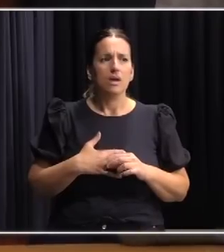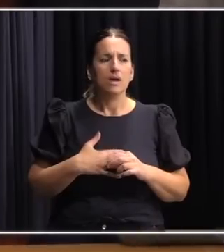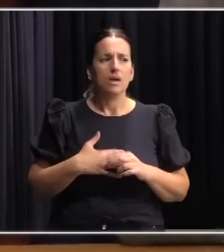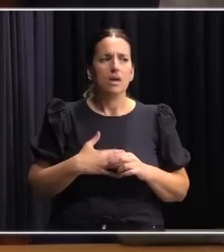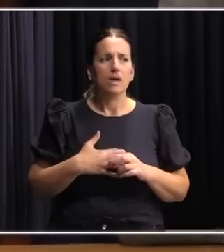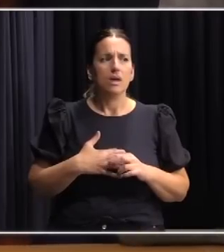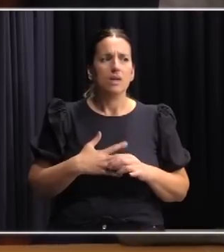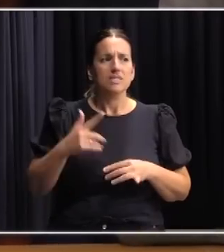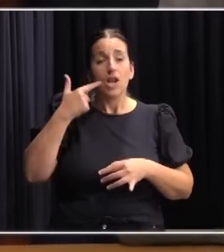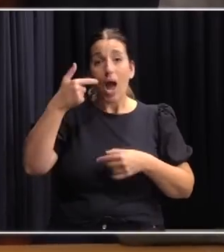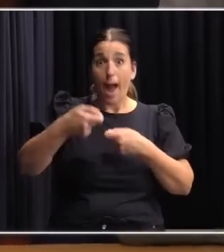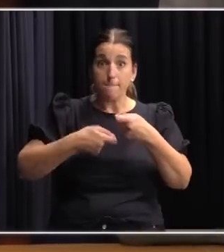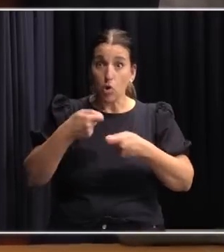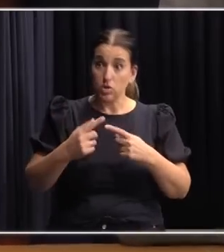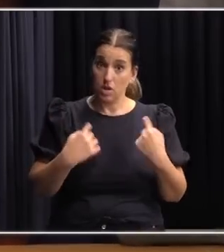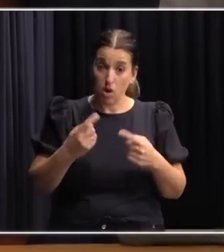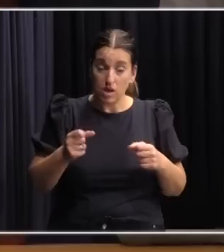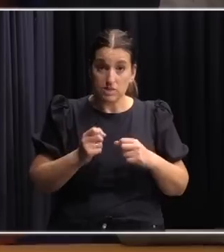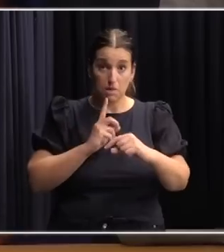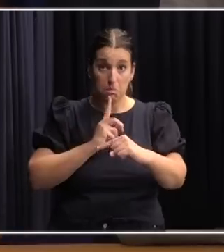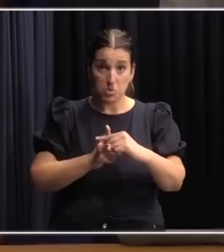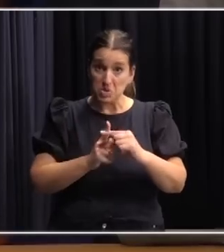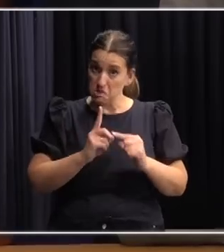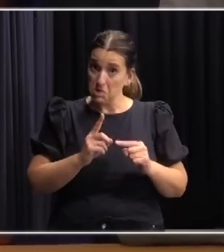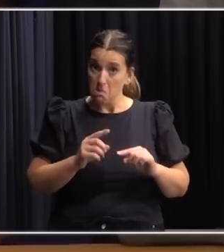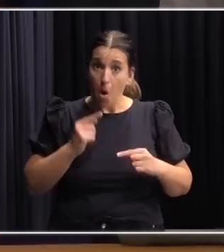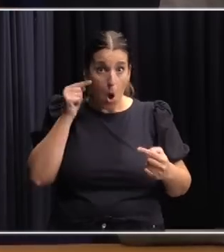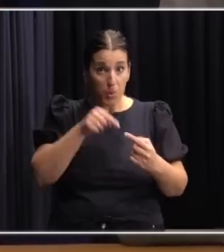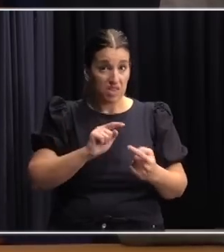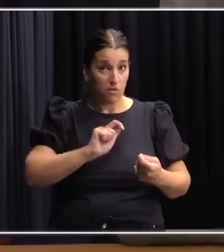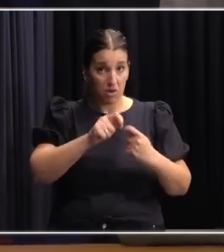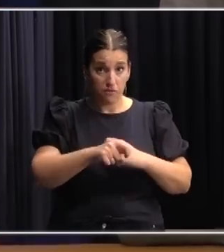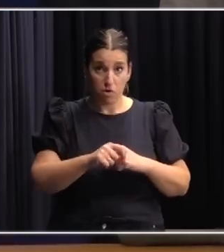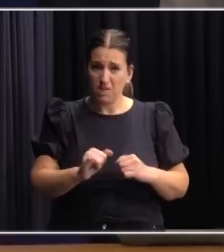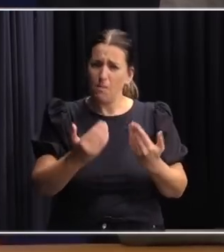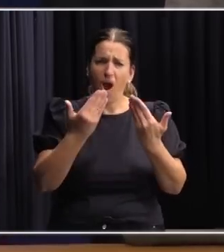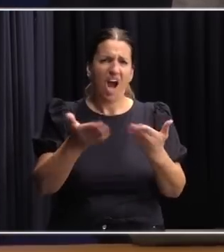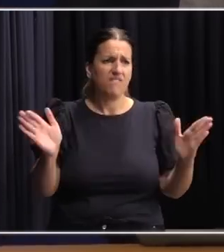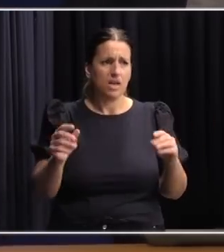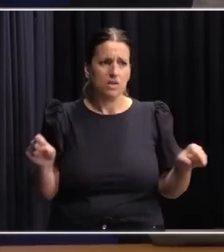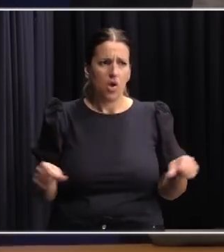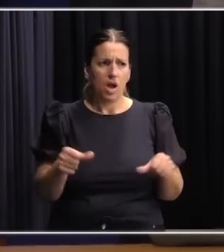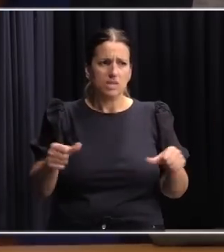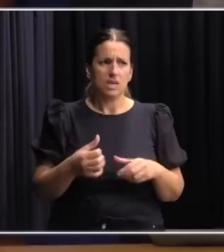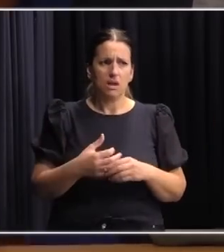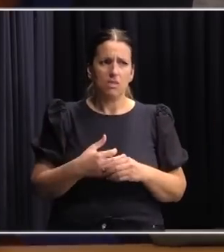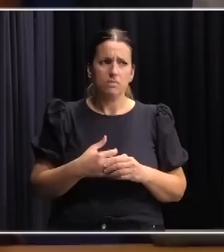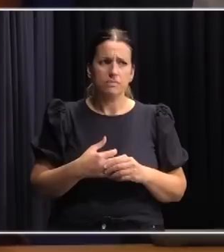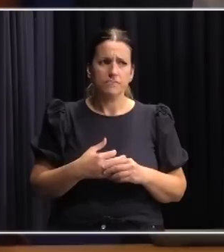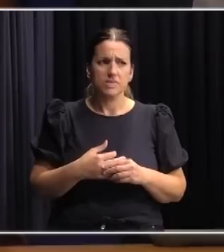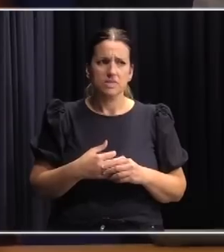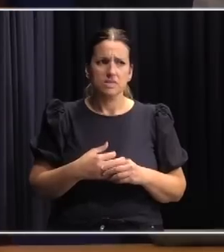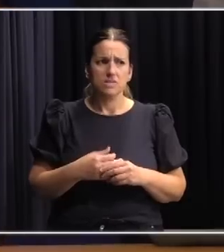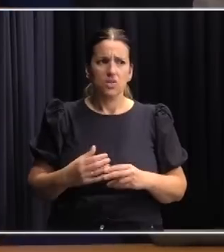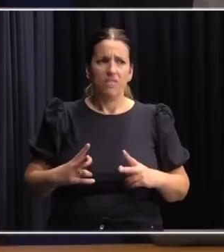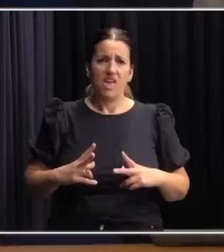si los aportes son positivos y van en el sentido de la reforma estamos abiertos a hacerlo voy con algo que